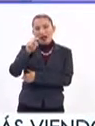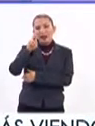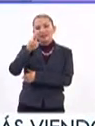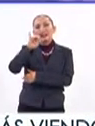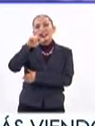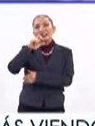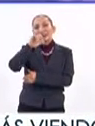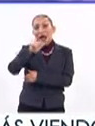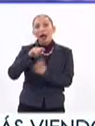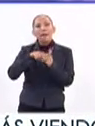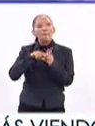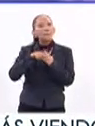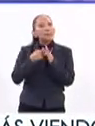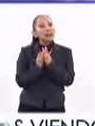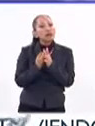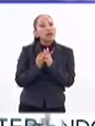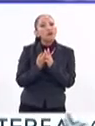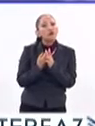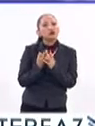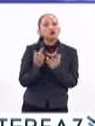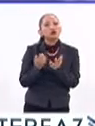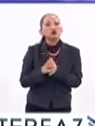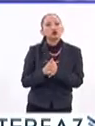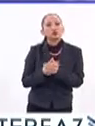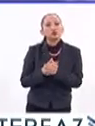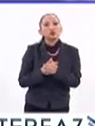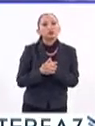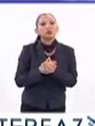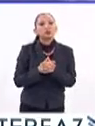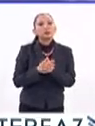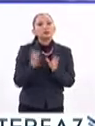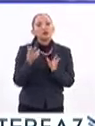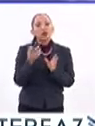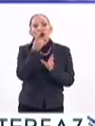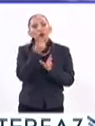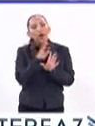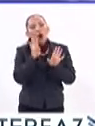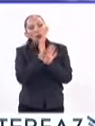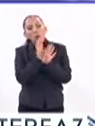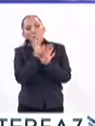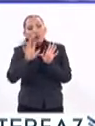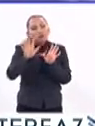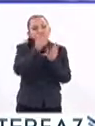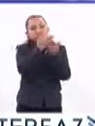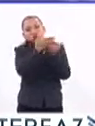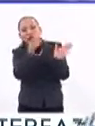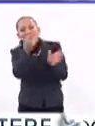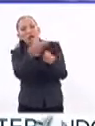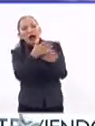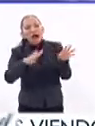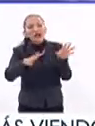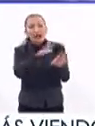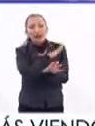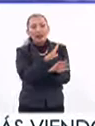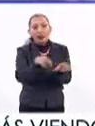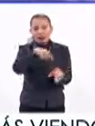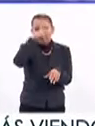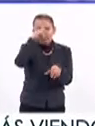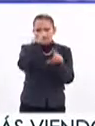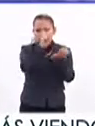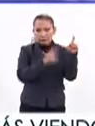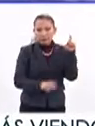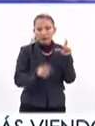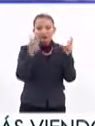si te parece iniciamos, pues que nos des una radiografía de cómo se vive en general en el país